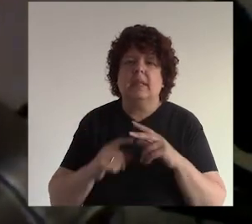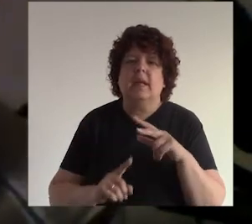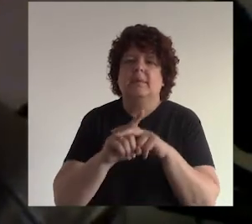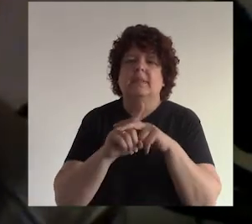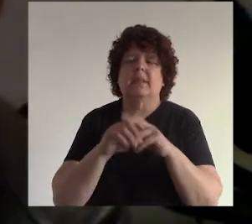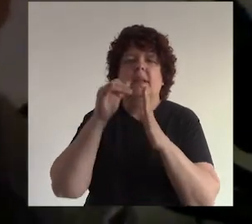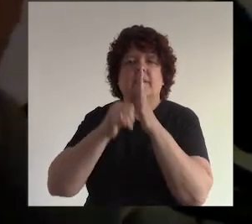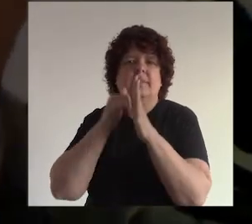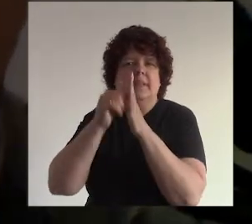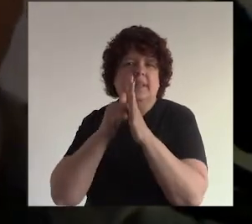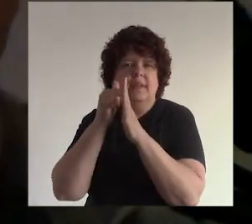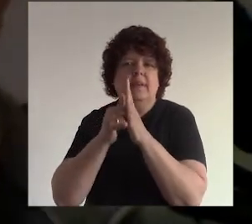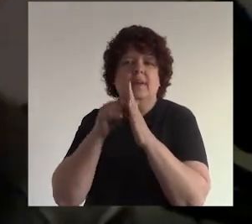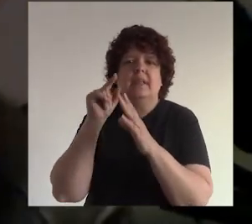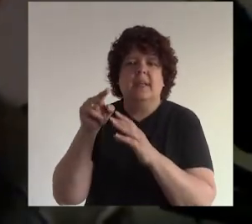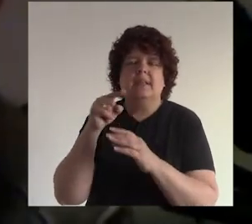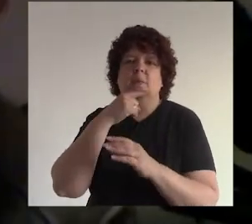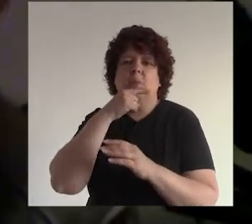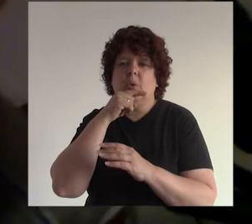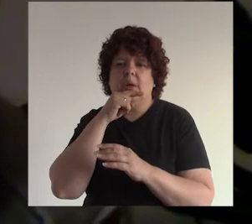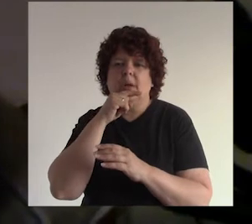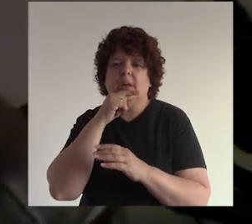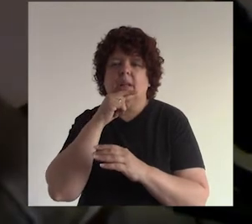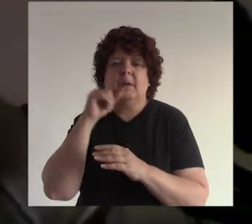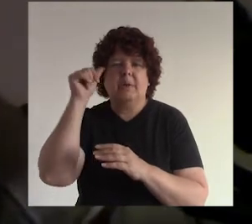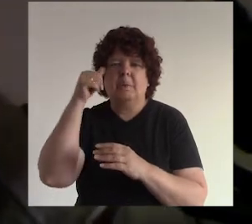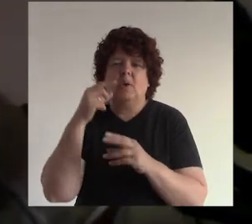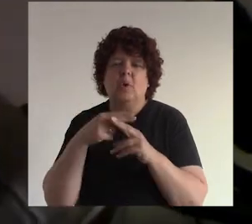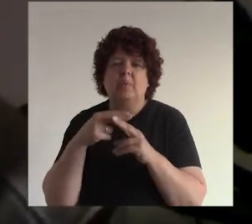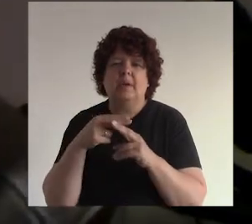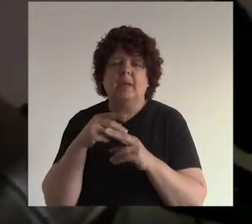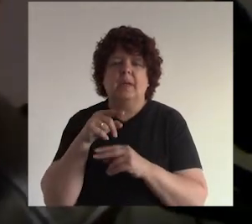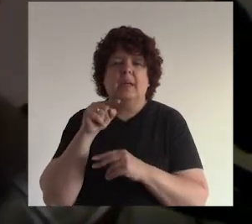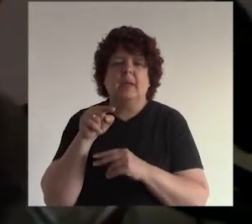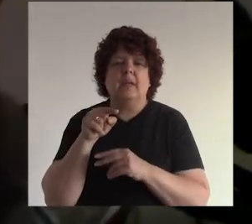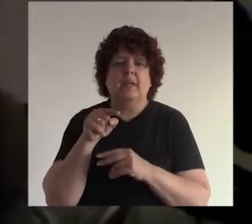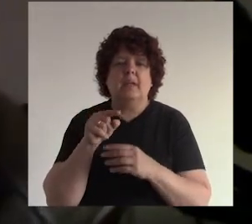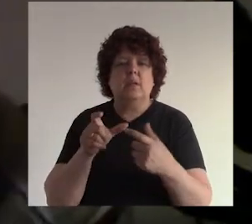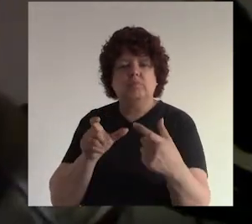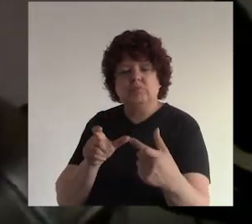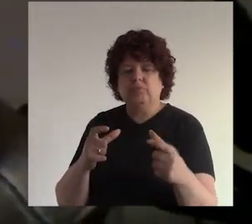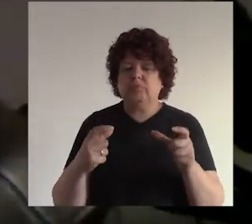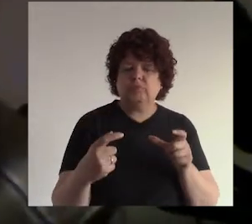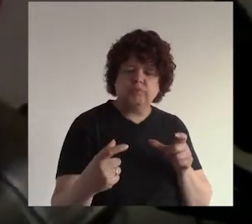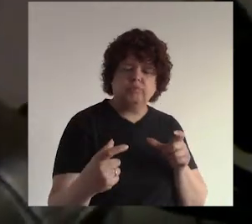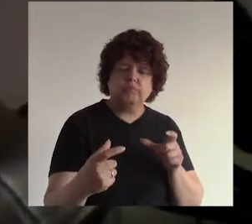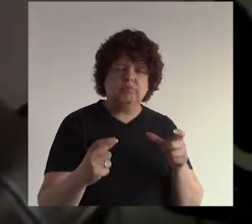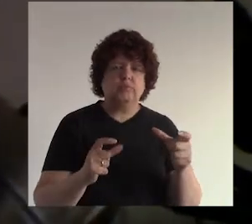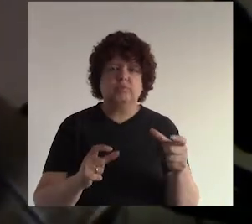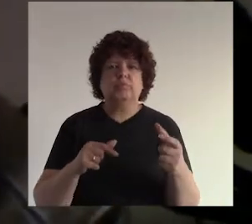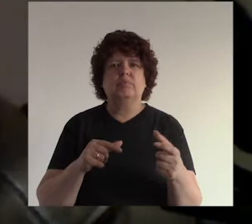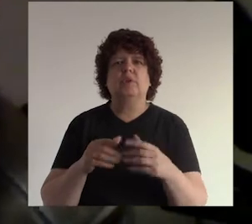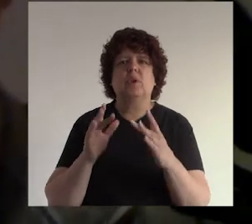tiene que aparecerme el video de esta señorita emprendedora que no recuerdo su nombre y este y de esa forma yo la